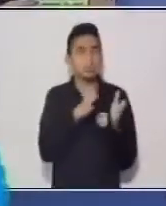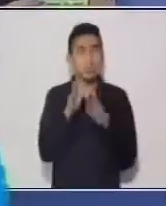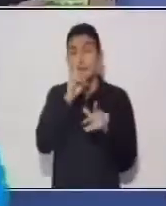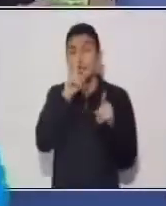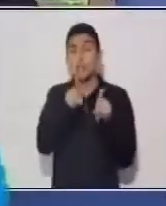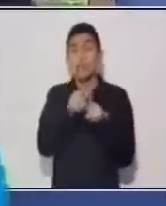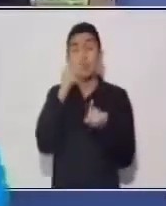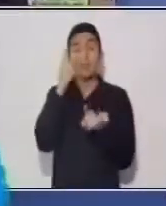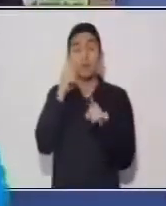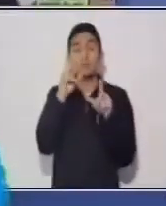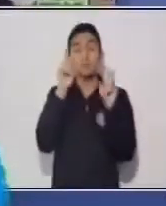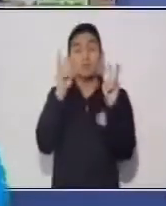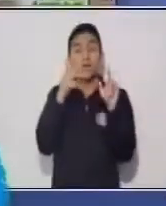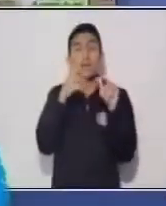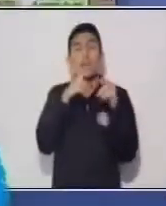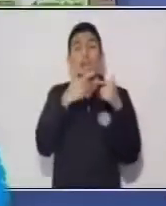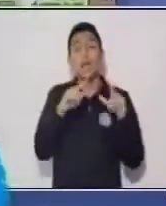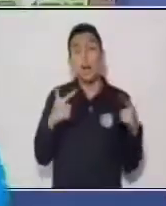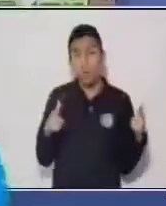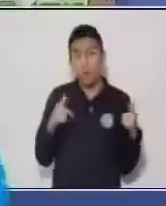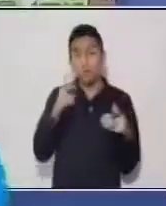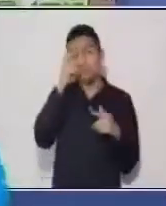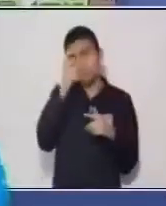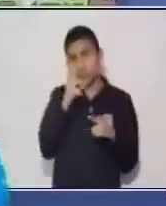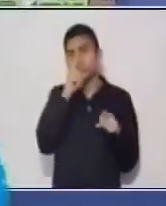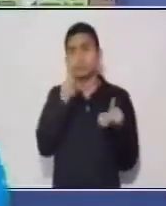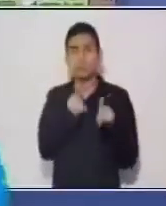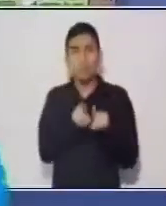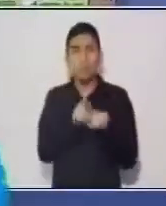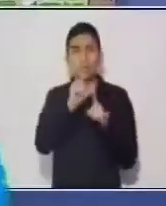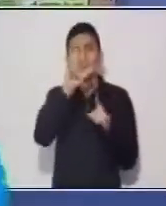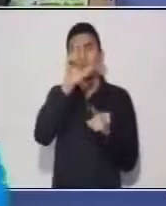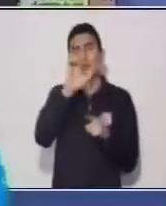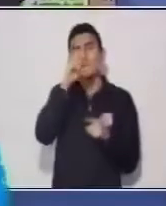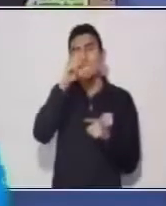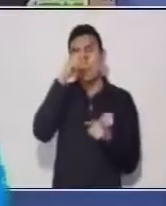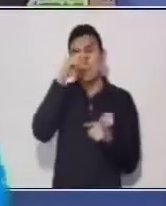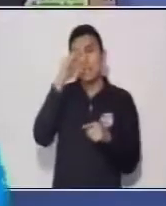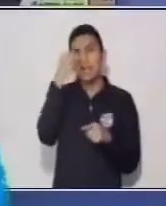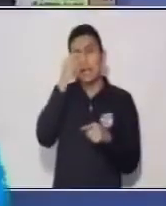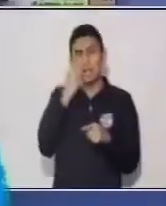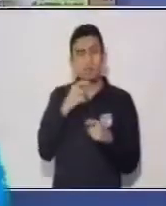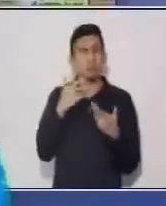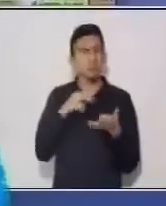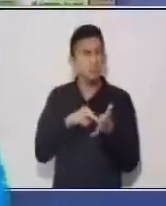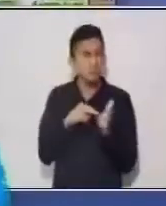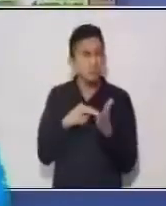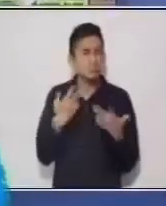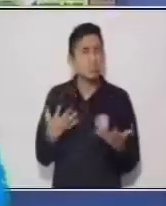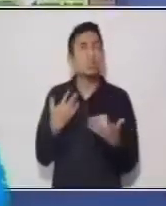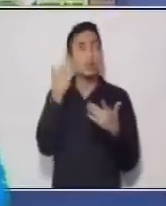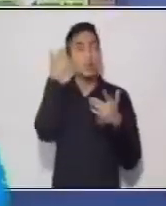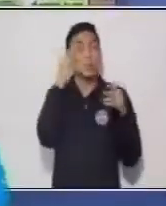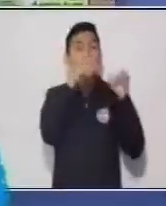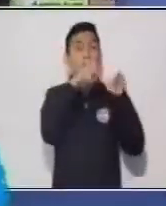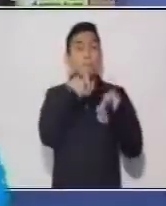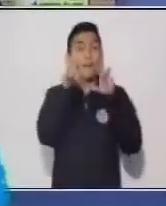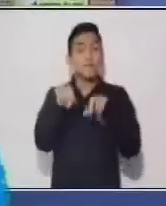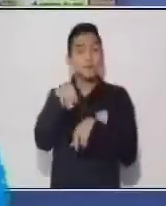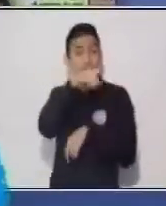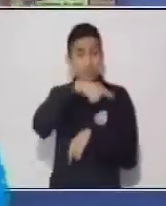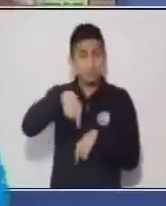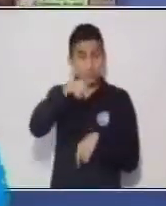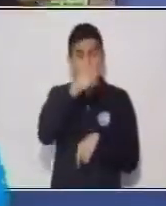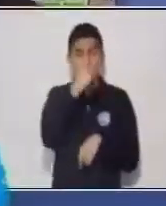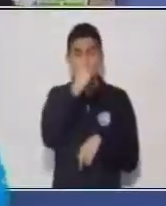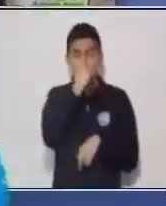registros de la lengua, así como los lectos que están relacionados con las personas y